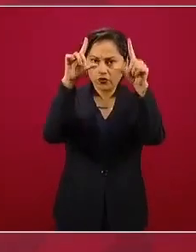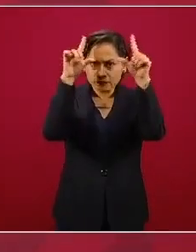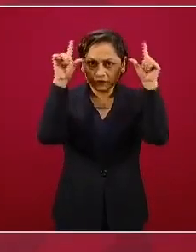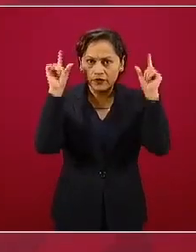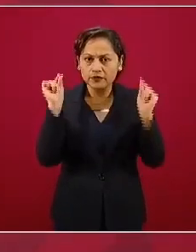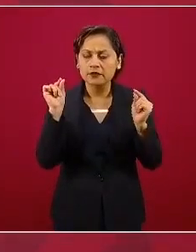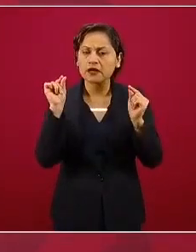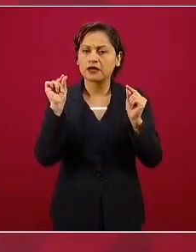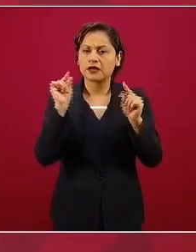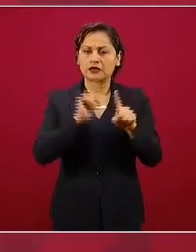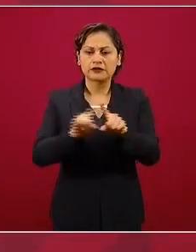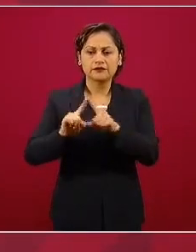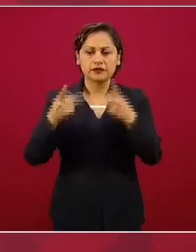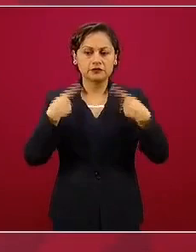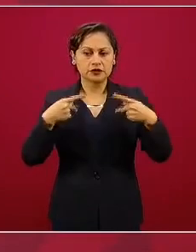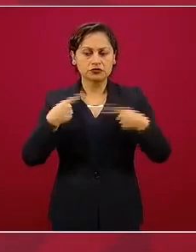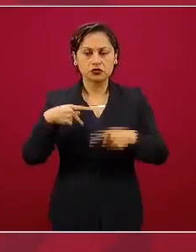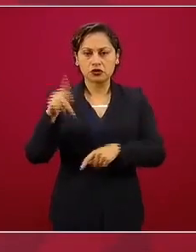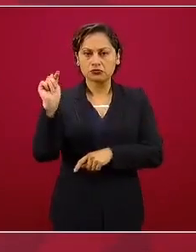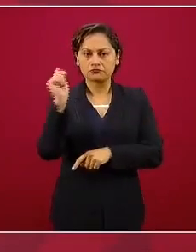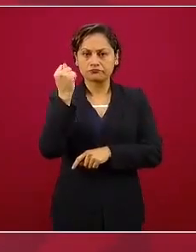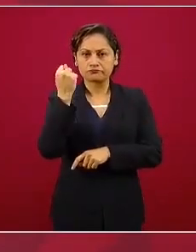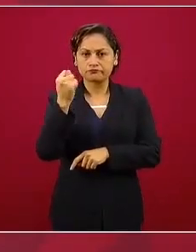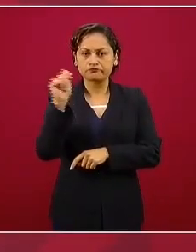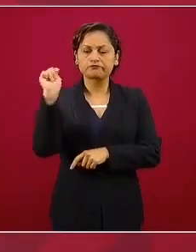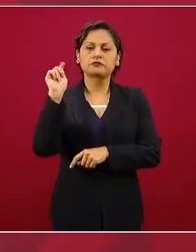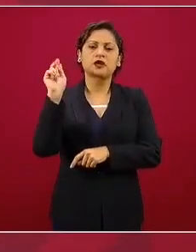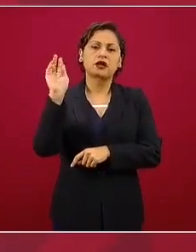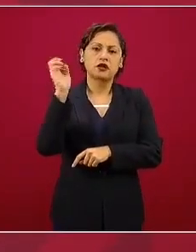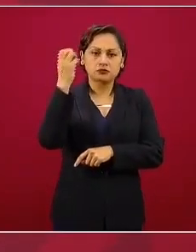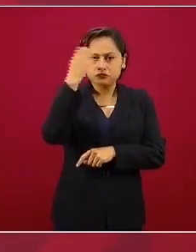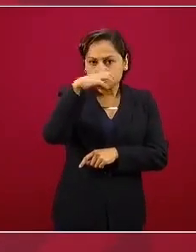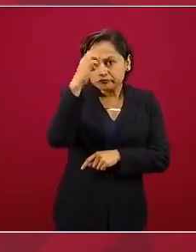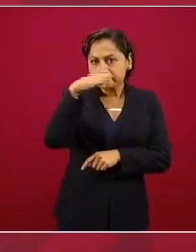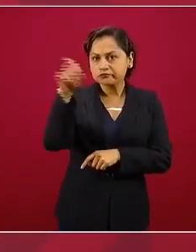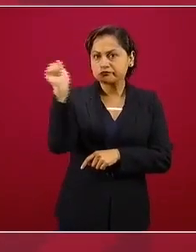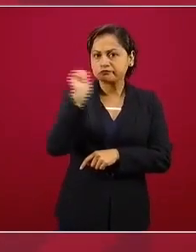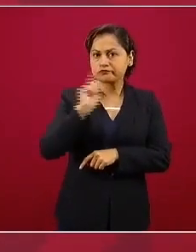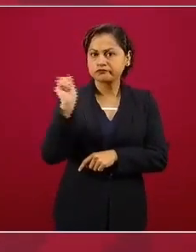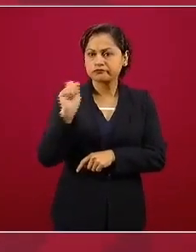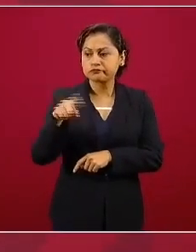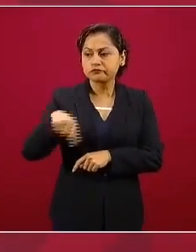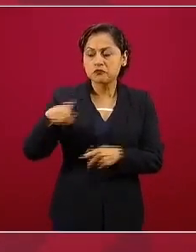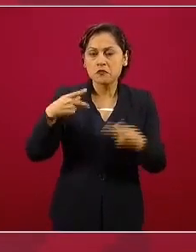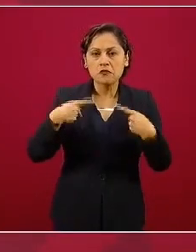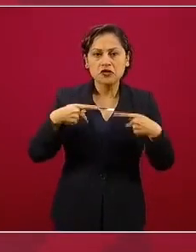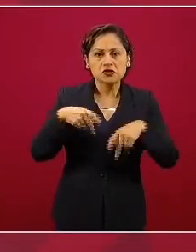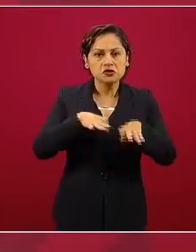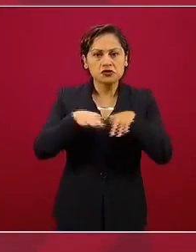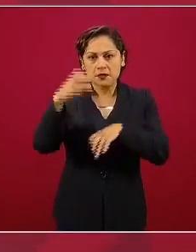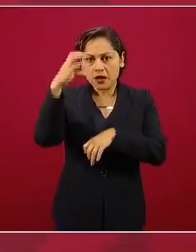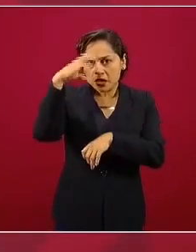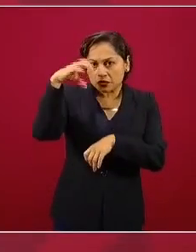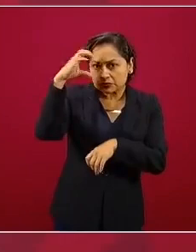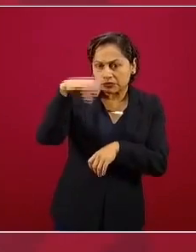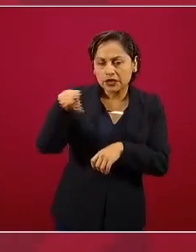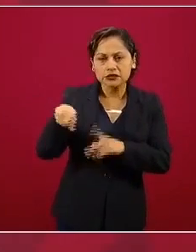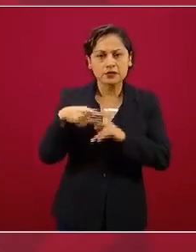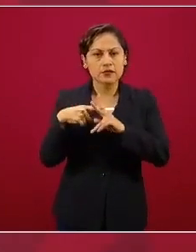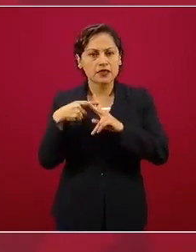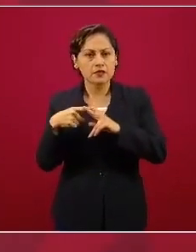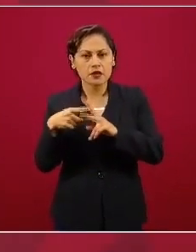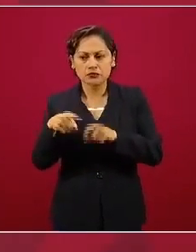científicos, los matemáticos que nos han ayudado en las proyecciones.